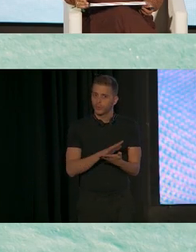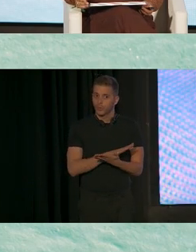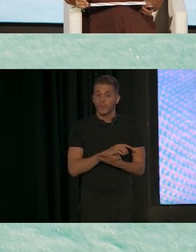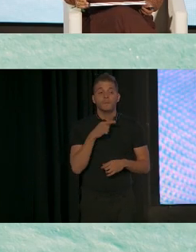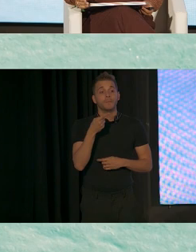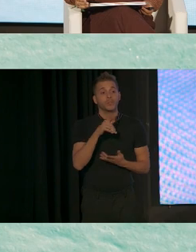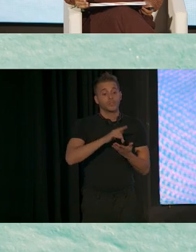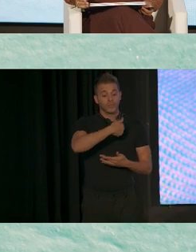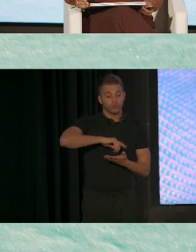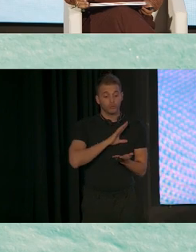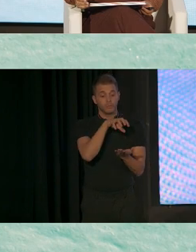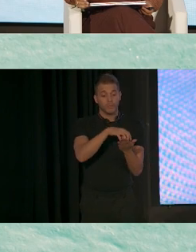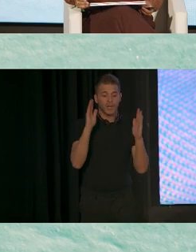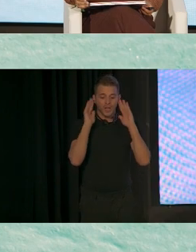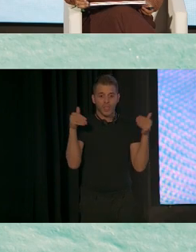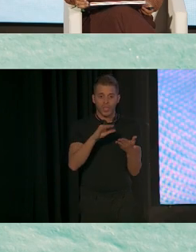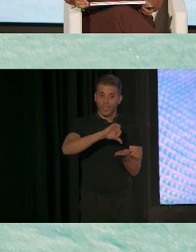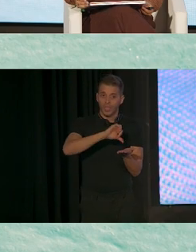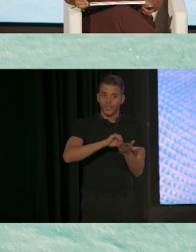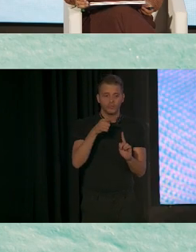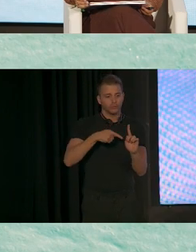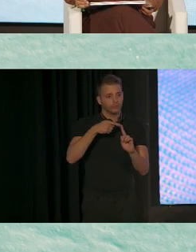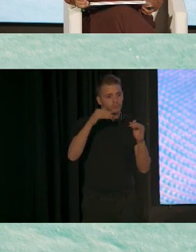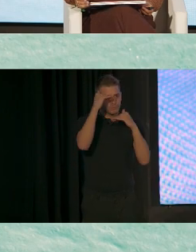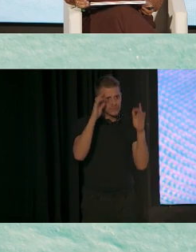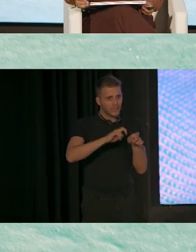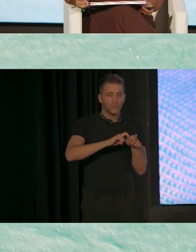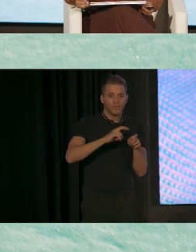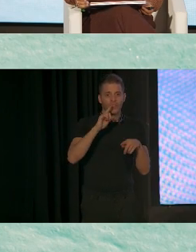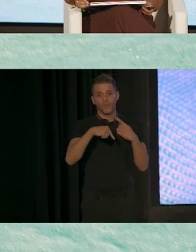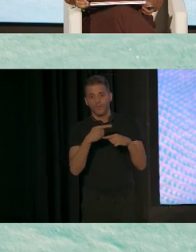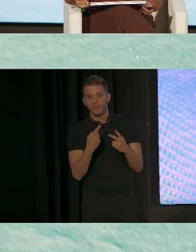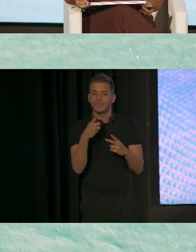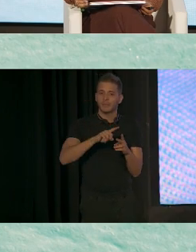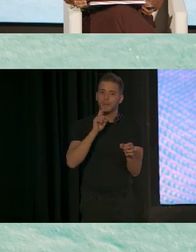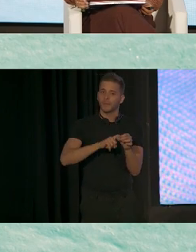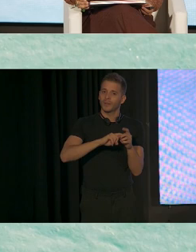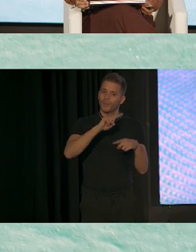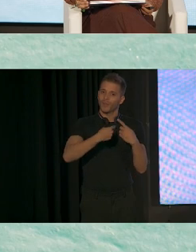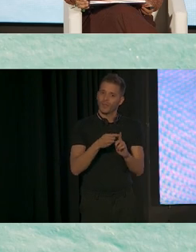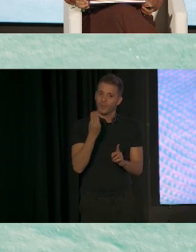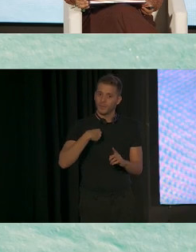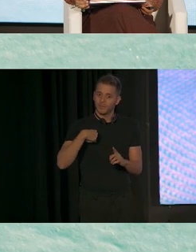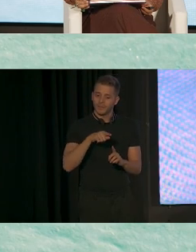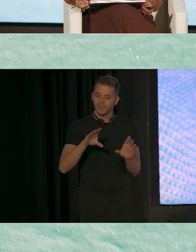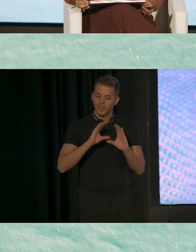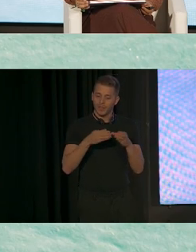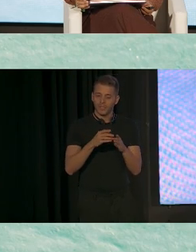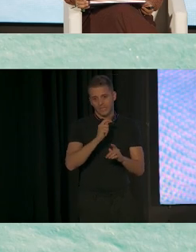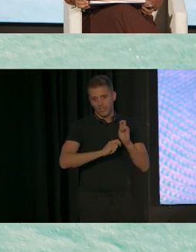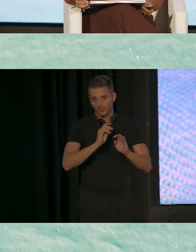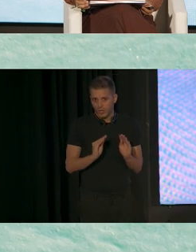FASE en la ciudad. Nos enfocamos en el aspecto familiar y la participación familiar de la misión de la asociación.